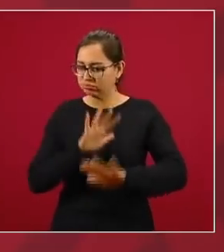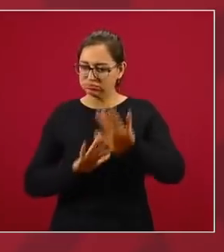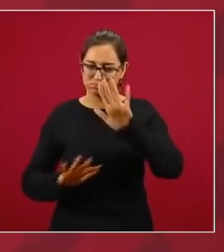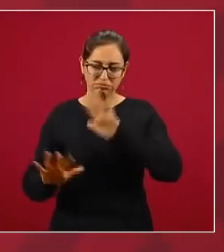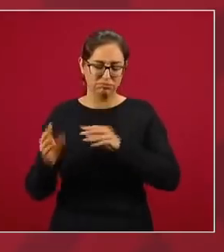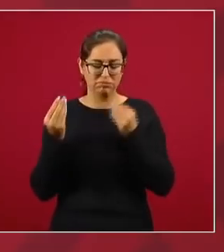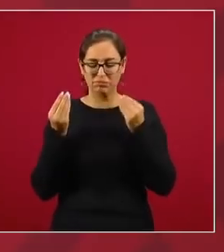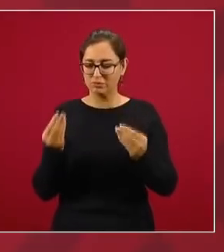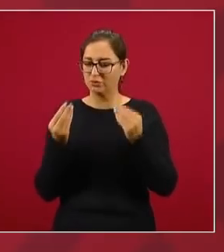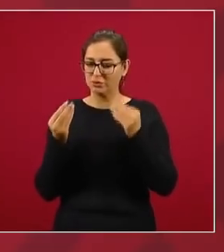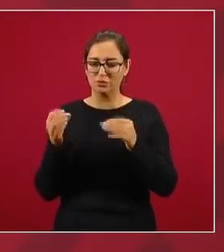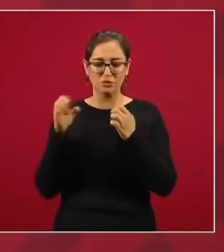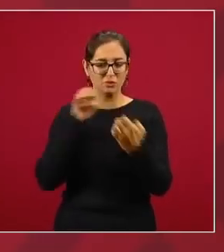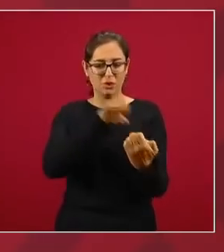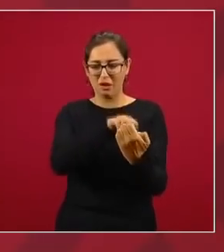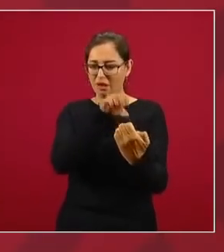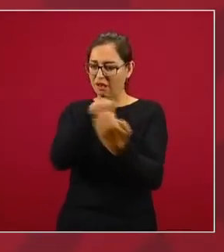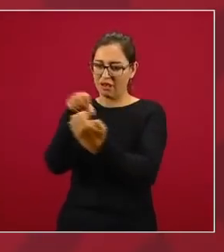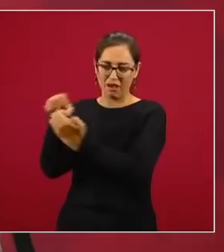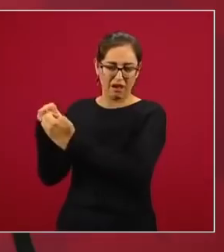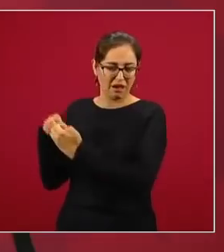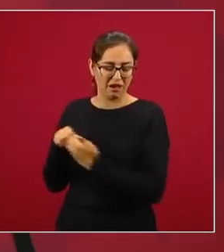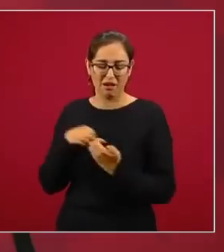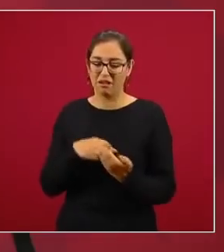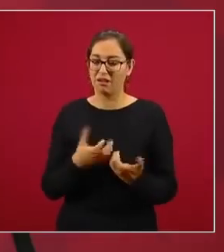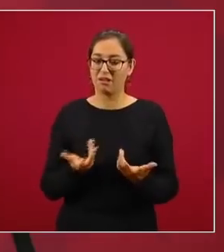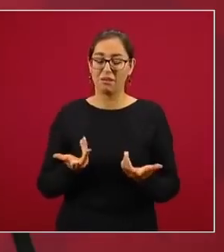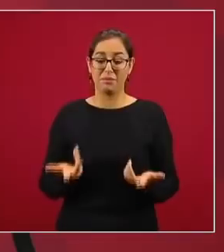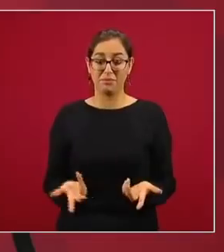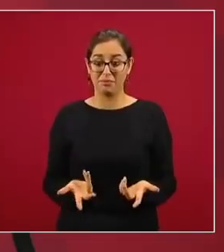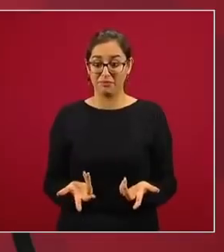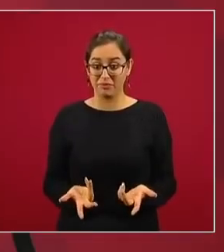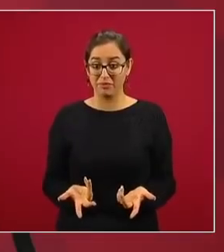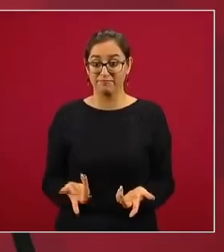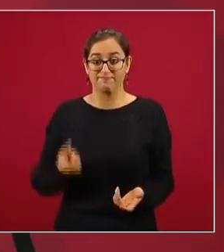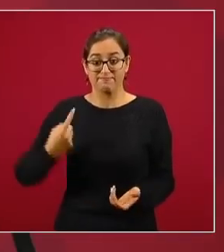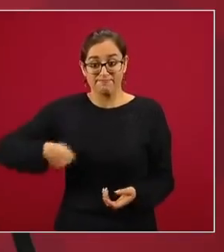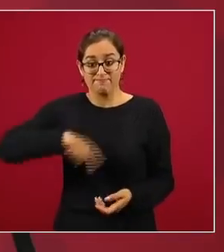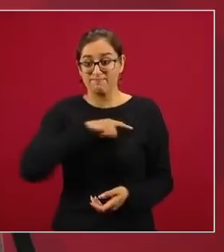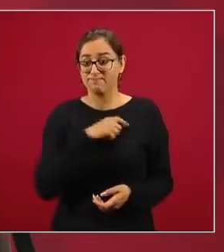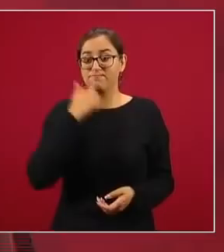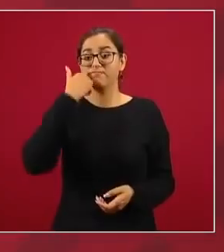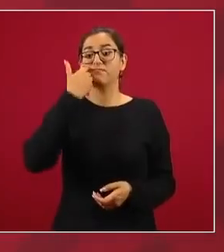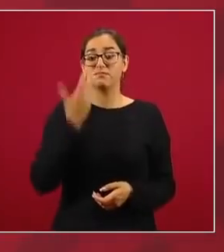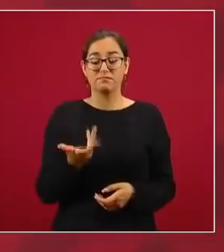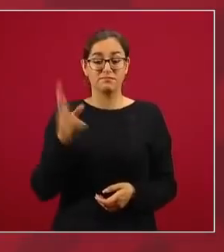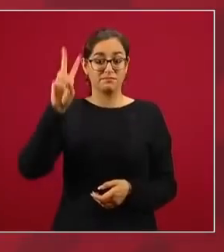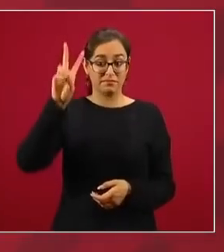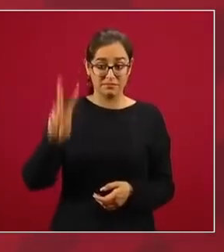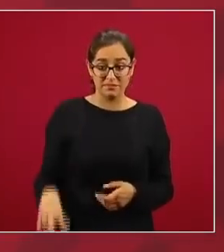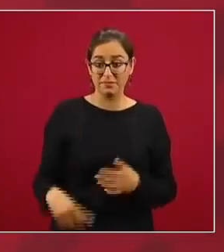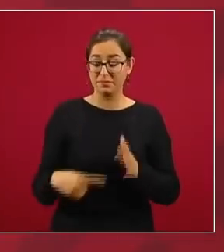y a nosotros nos importa mucho que la gente